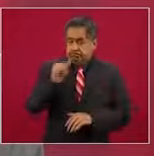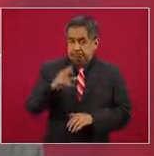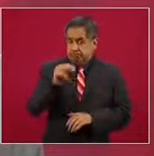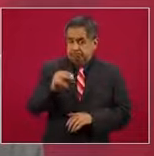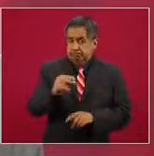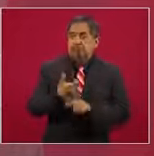claros.